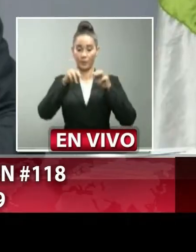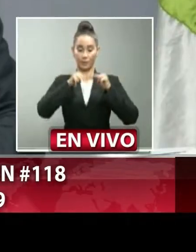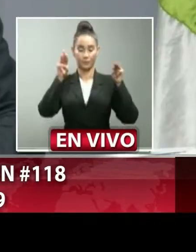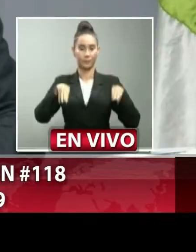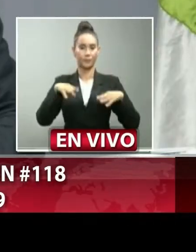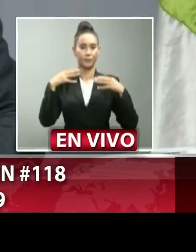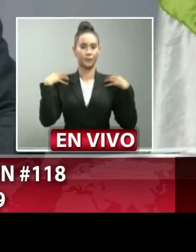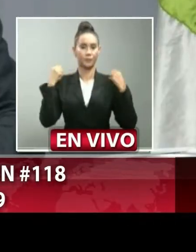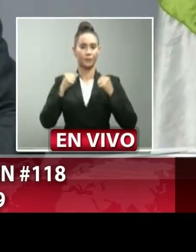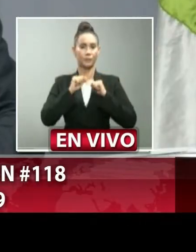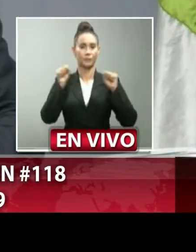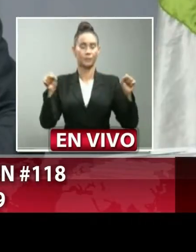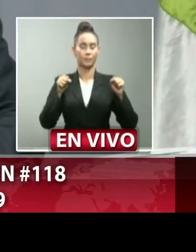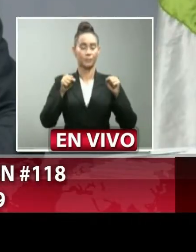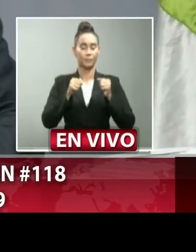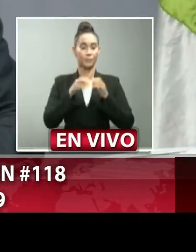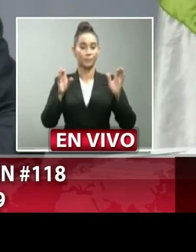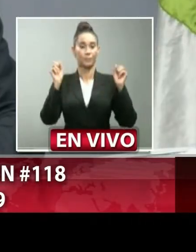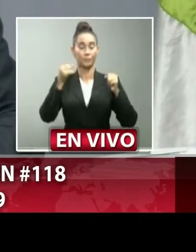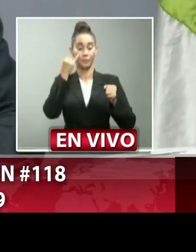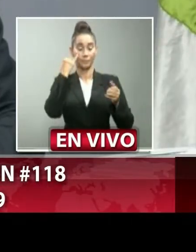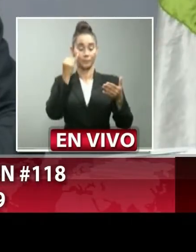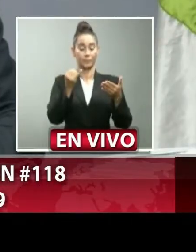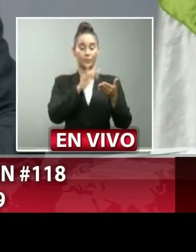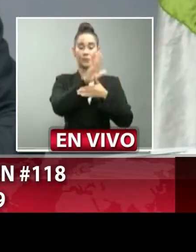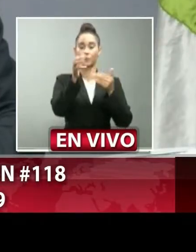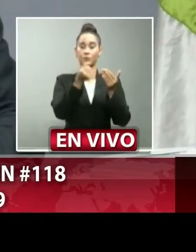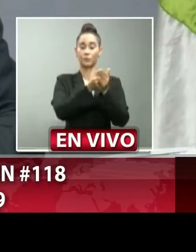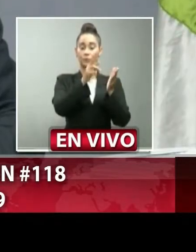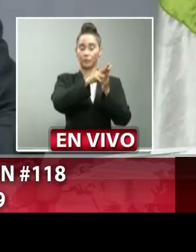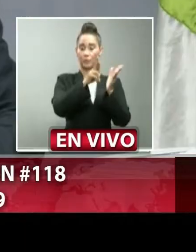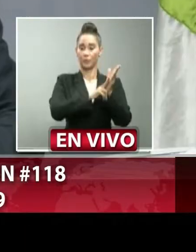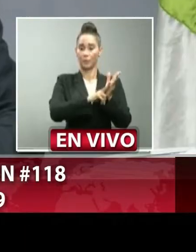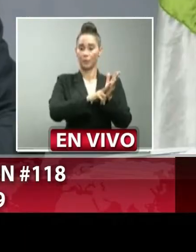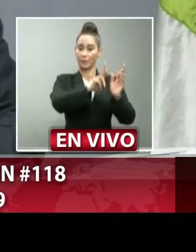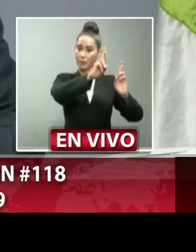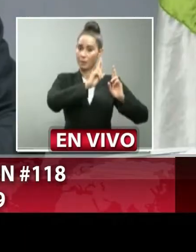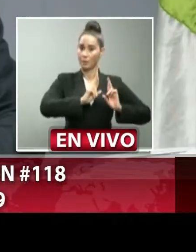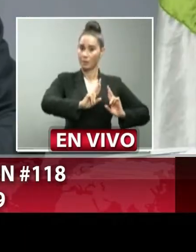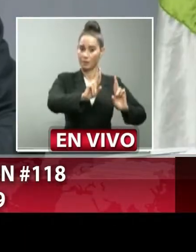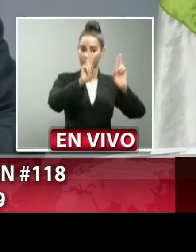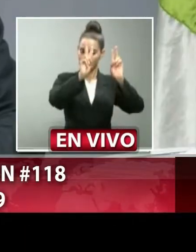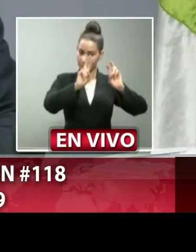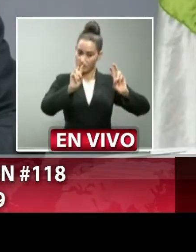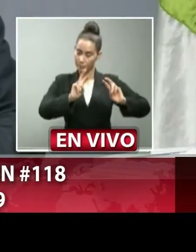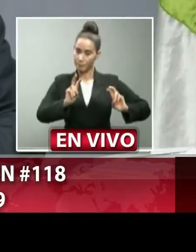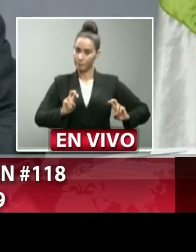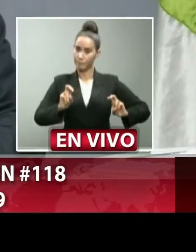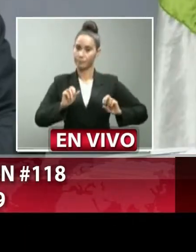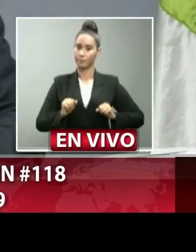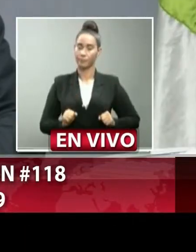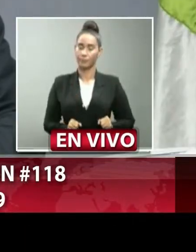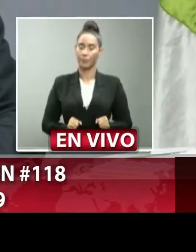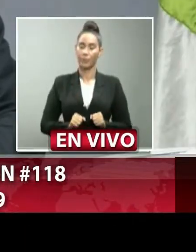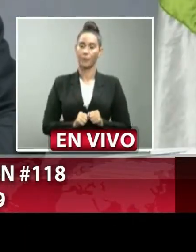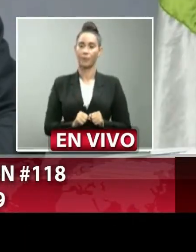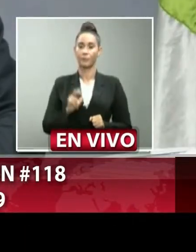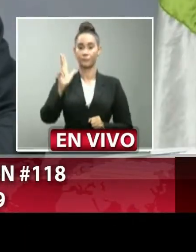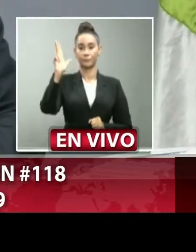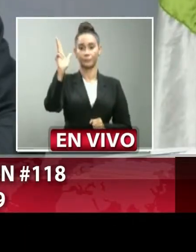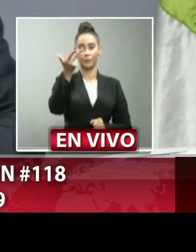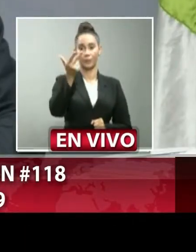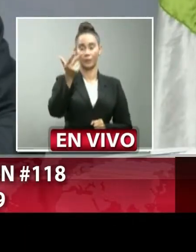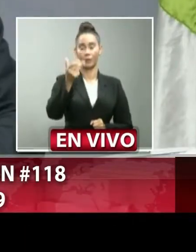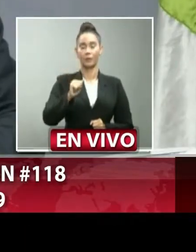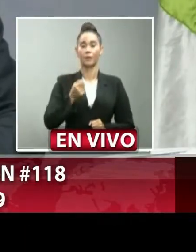Ministerio de Salud Pública y la Comisión Presidencial de Alto Nivel Tercero,